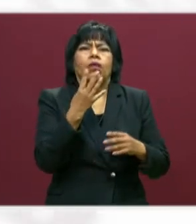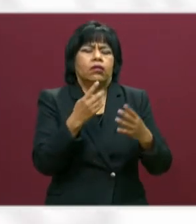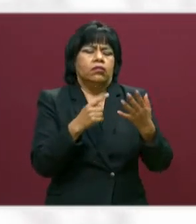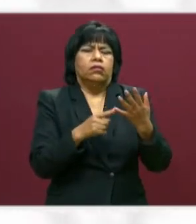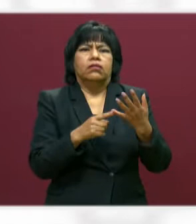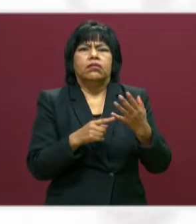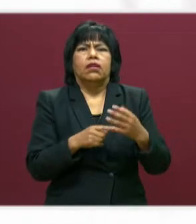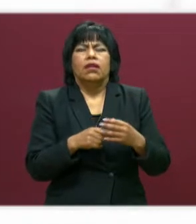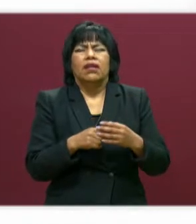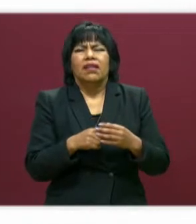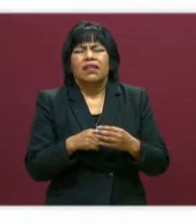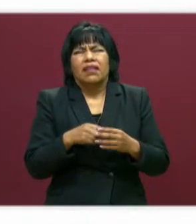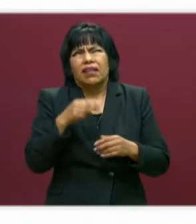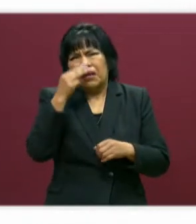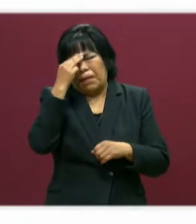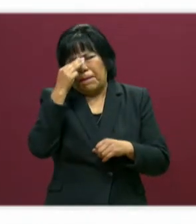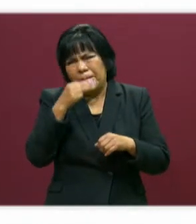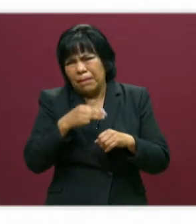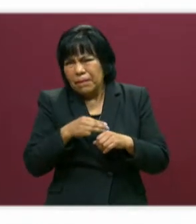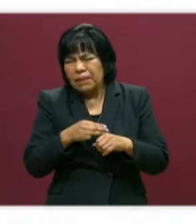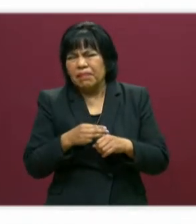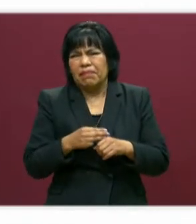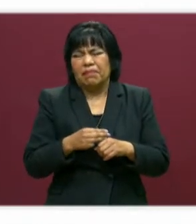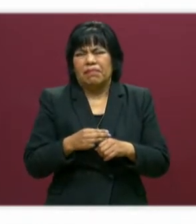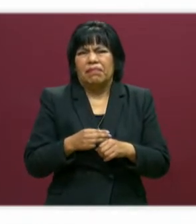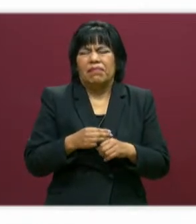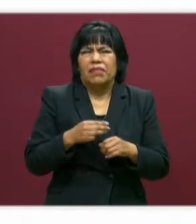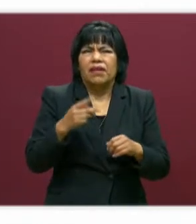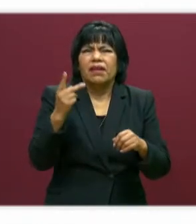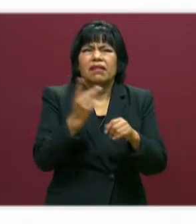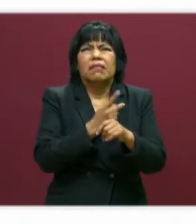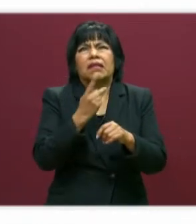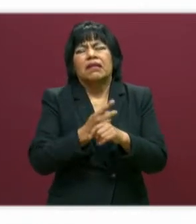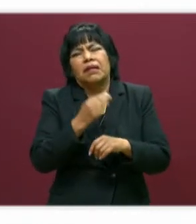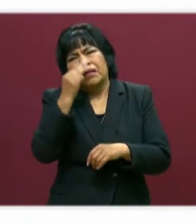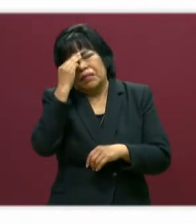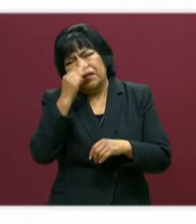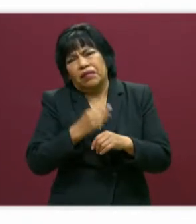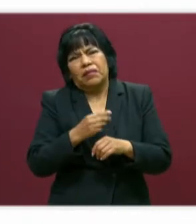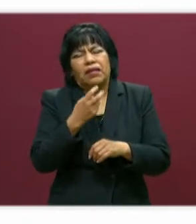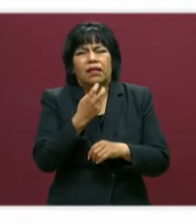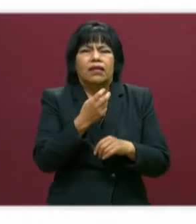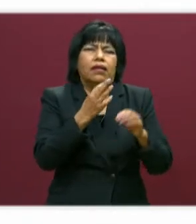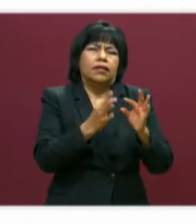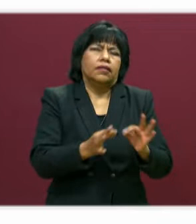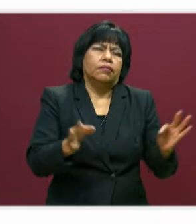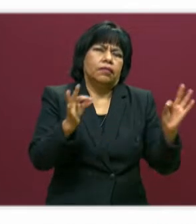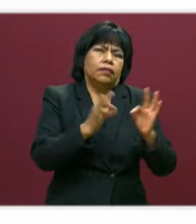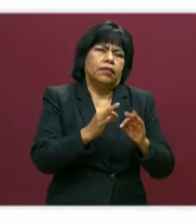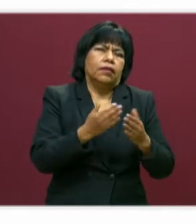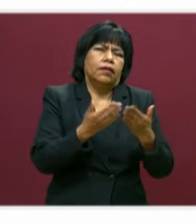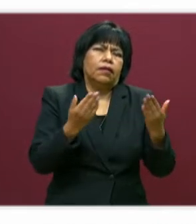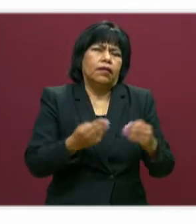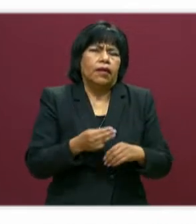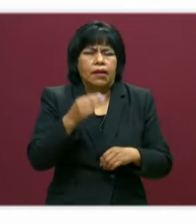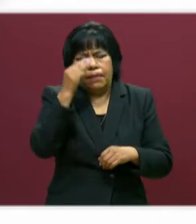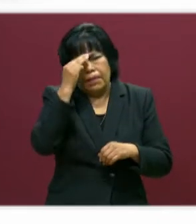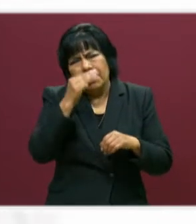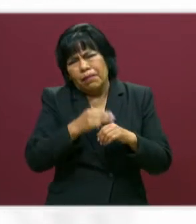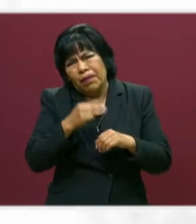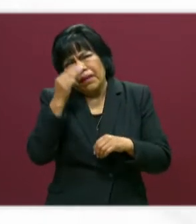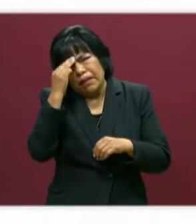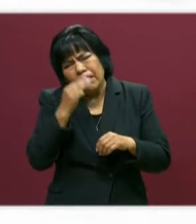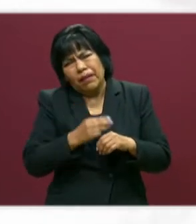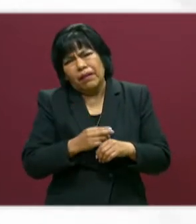menos memorización de hechos o detalles. Creo que eso es muy importante. La educación cada vez es menos memorización.